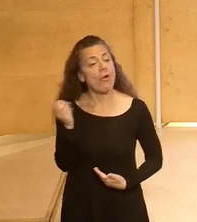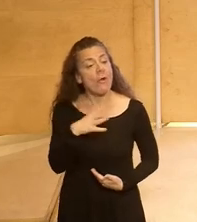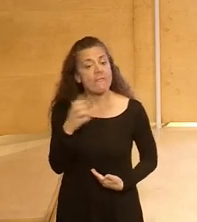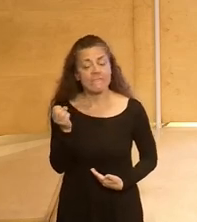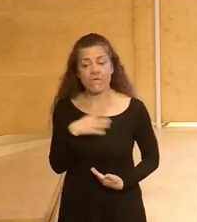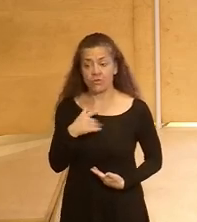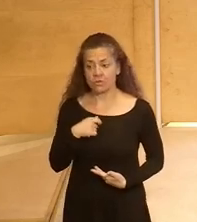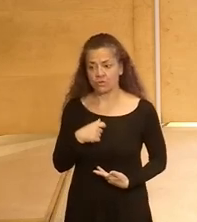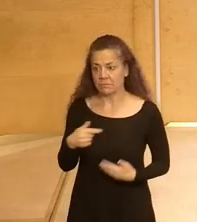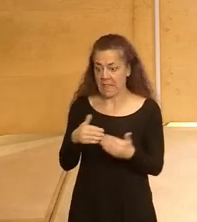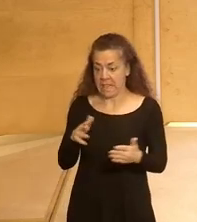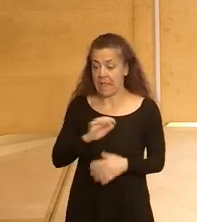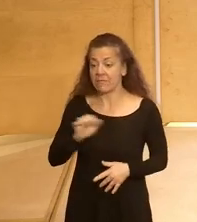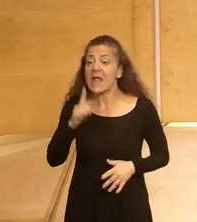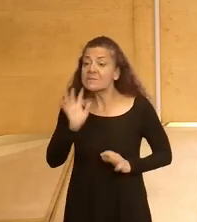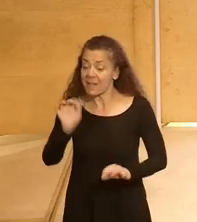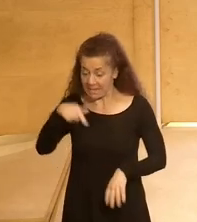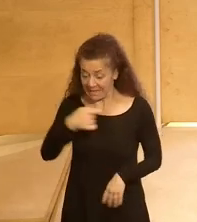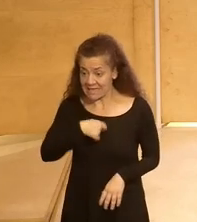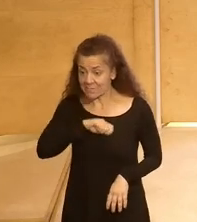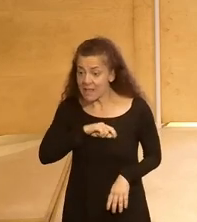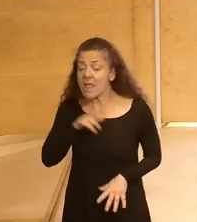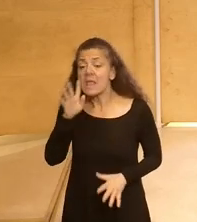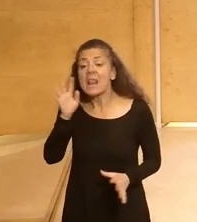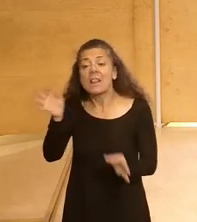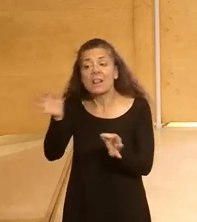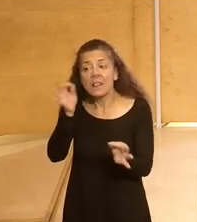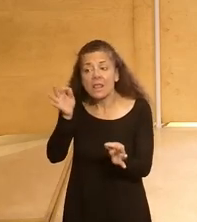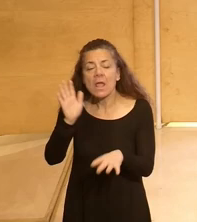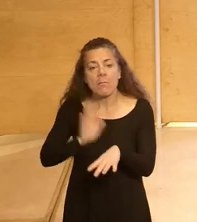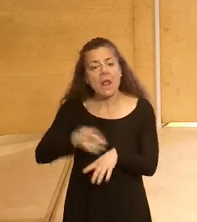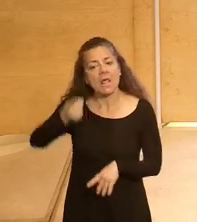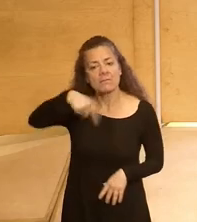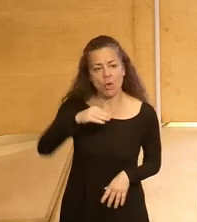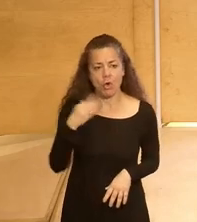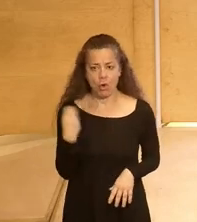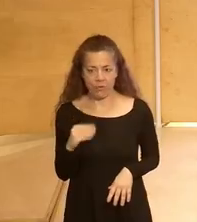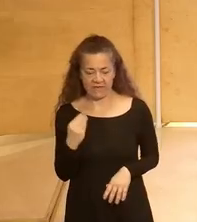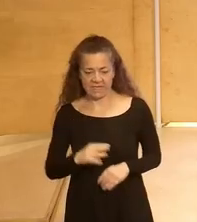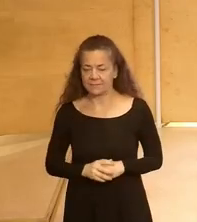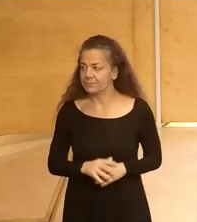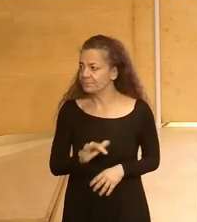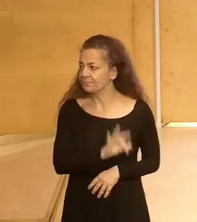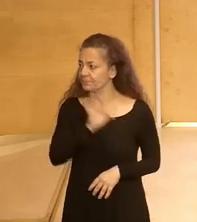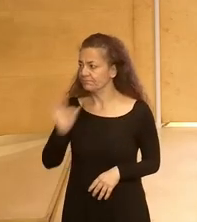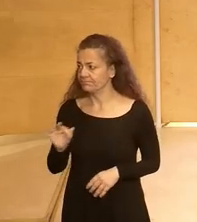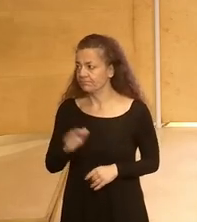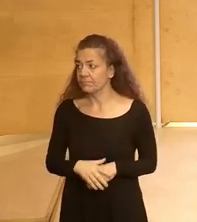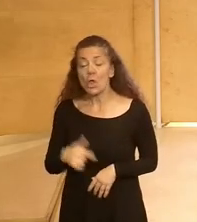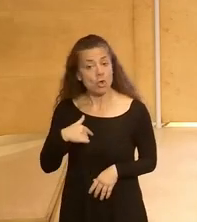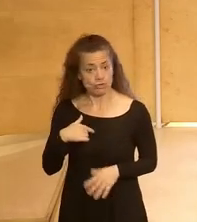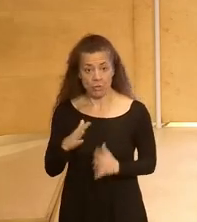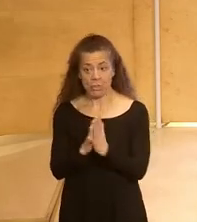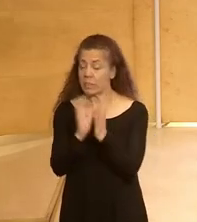Next Gen especialmente para España y en particular para los jóvenes? Bueno yo estoy